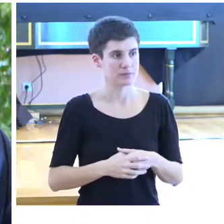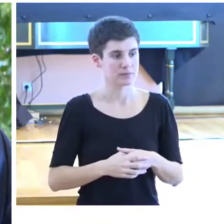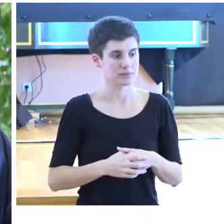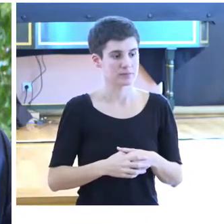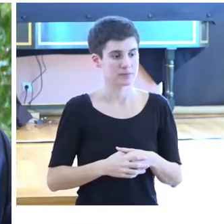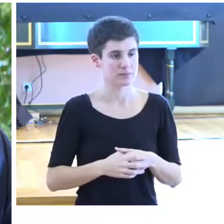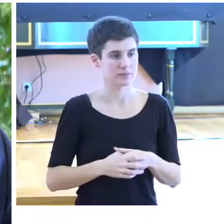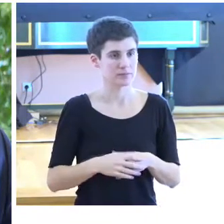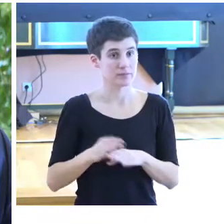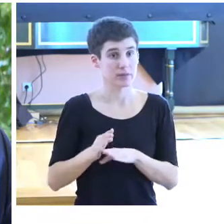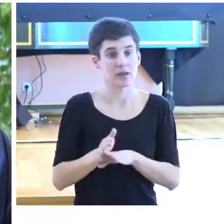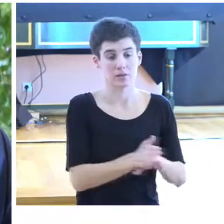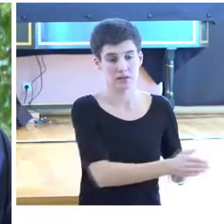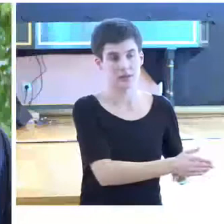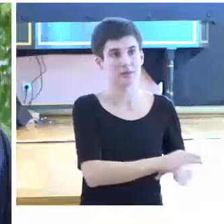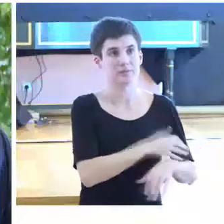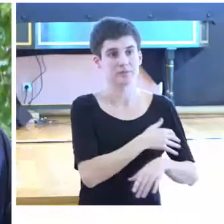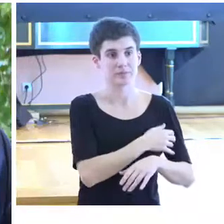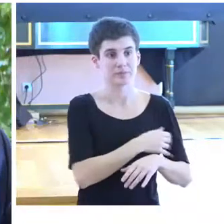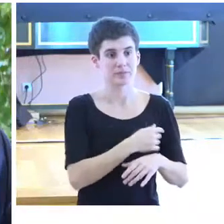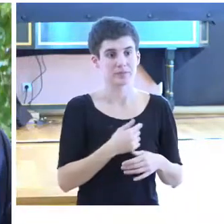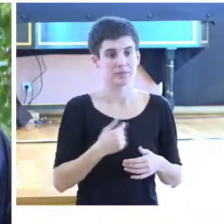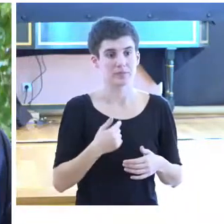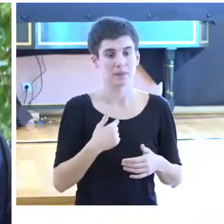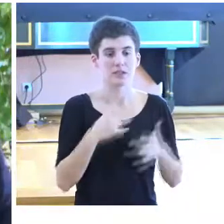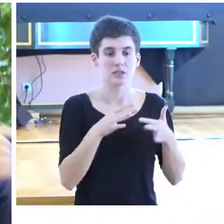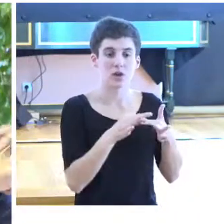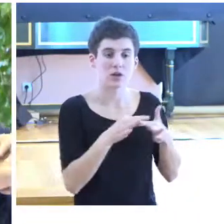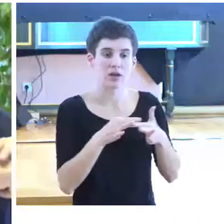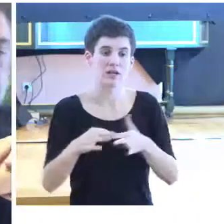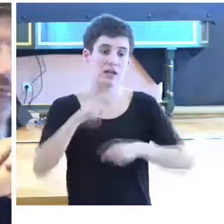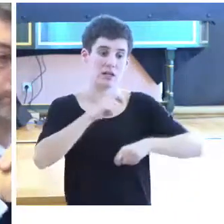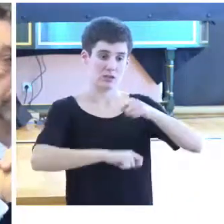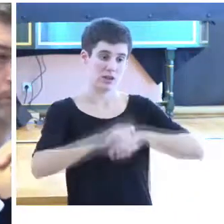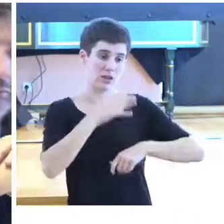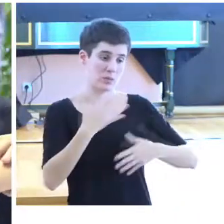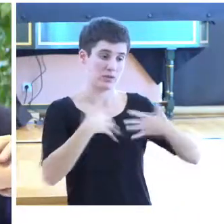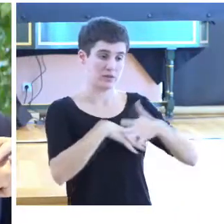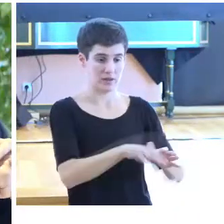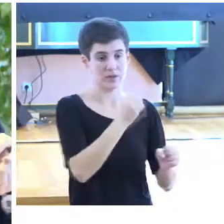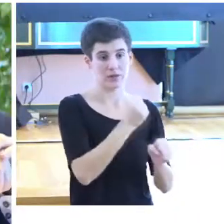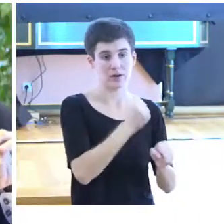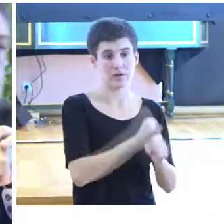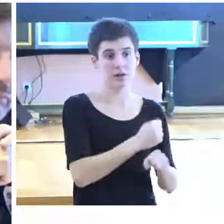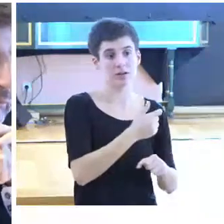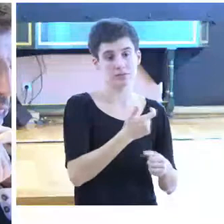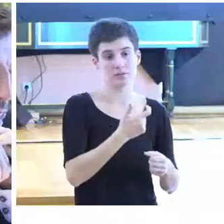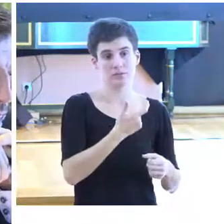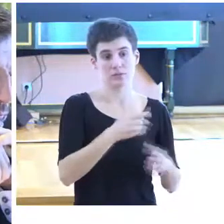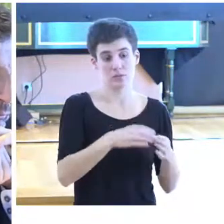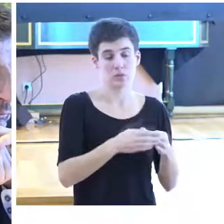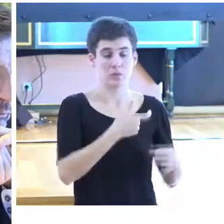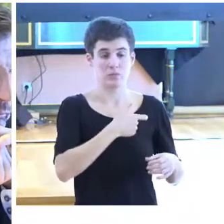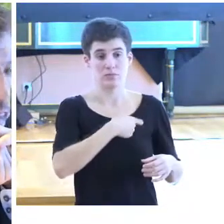esto ha sido liderado por la Asociación por la Integración Laboral de los Policías Locales, que es una